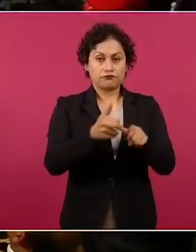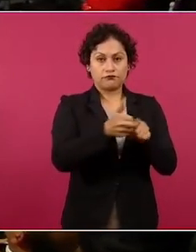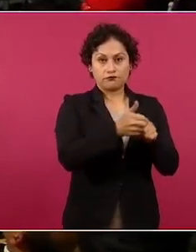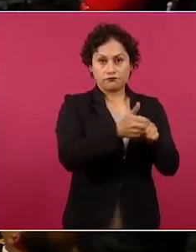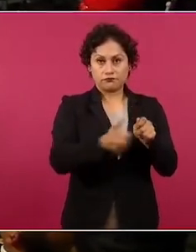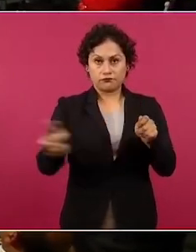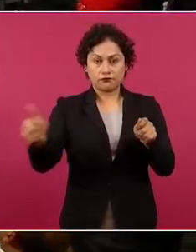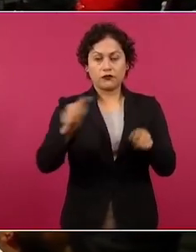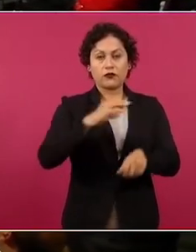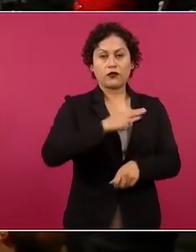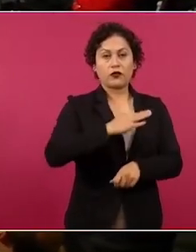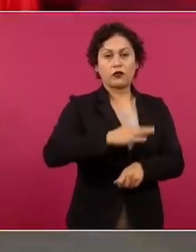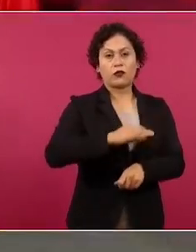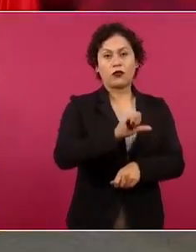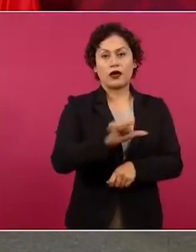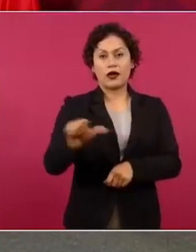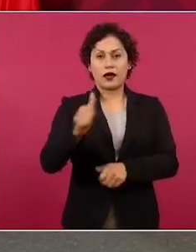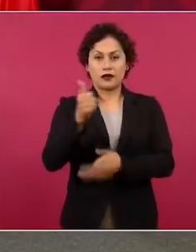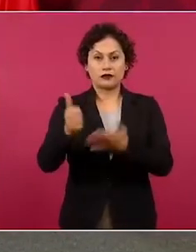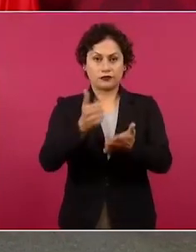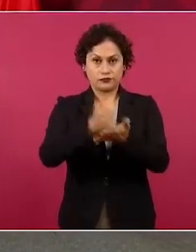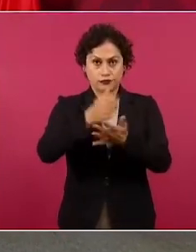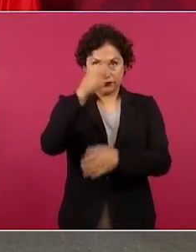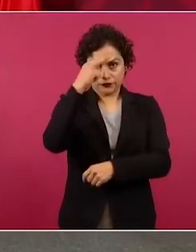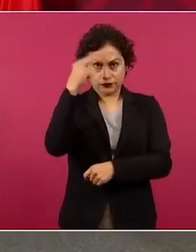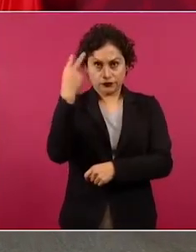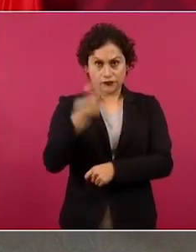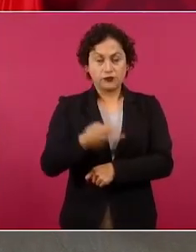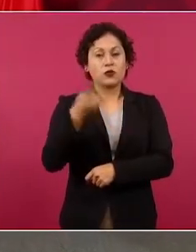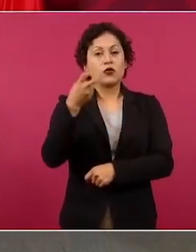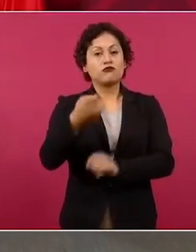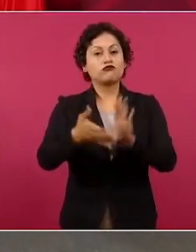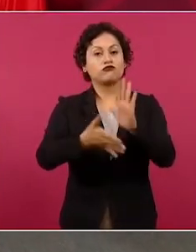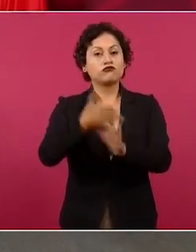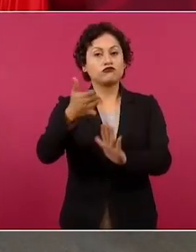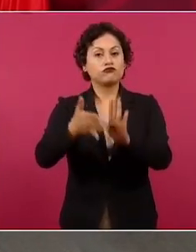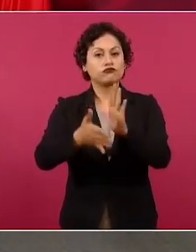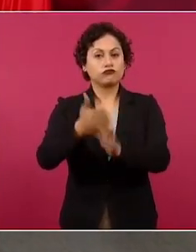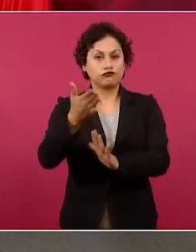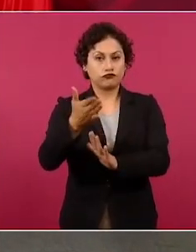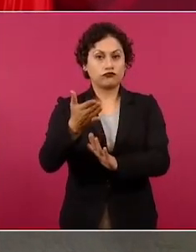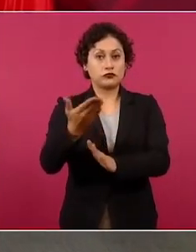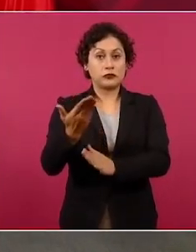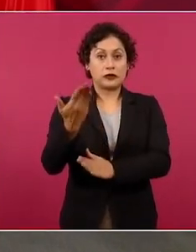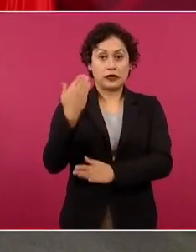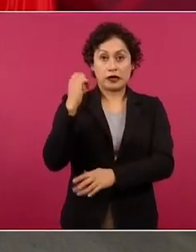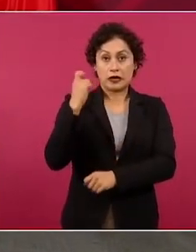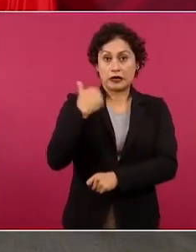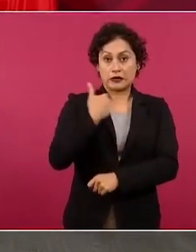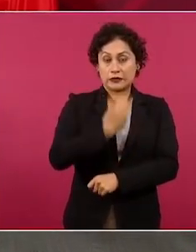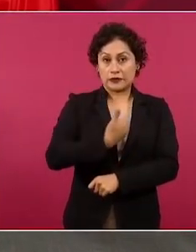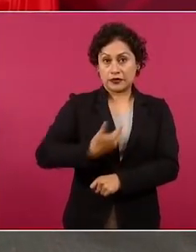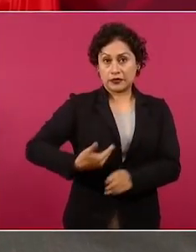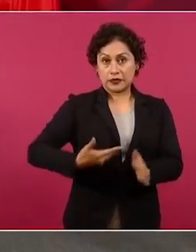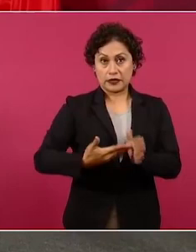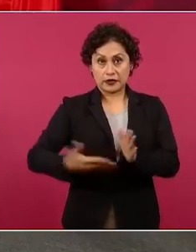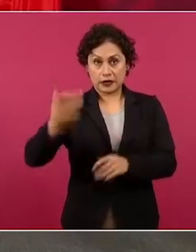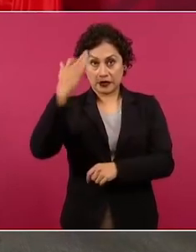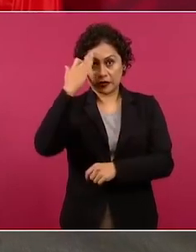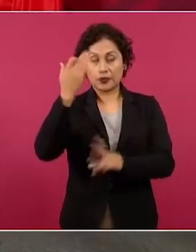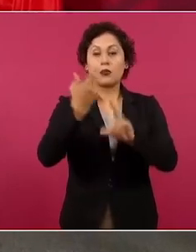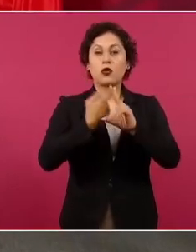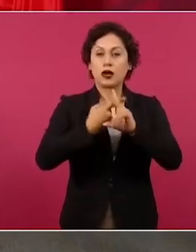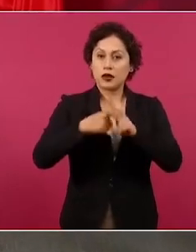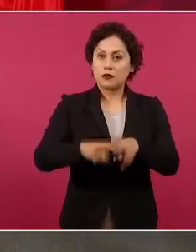Ciudad de México, es una obra que se inició en el sexenio anterior, hicimos el compromiso de